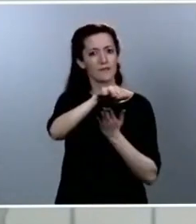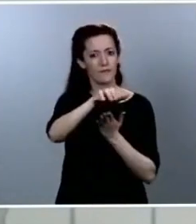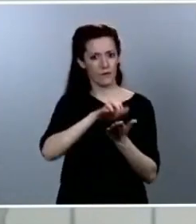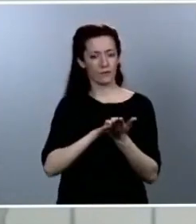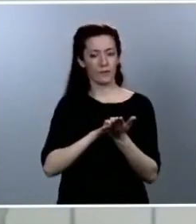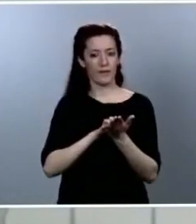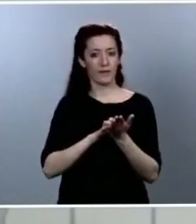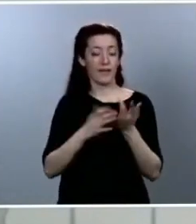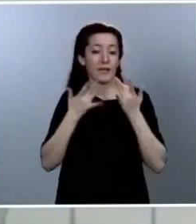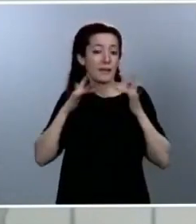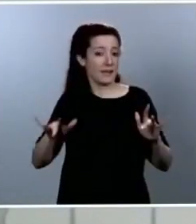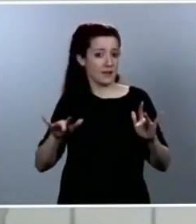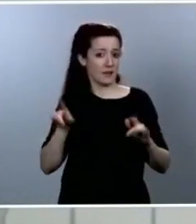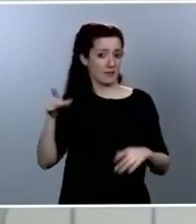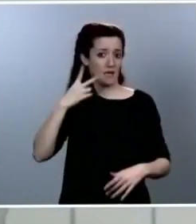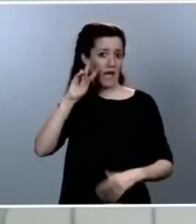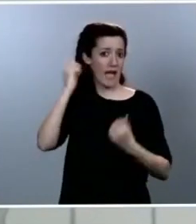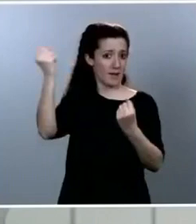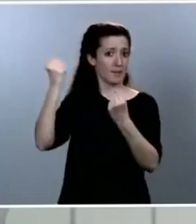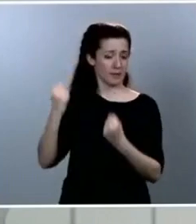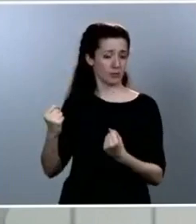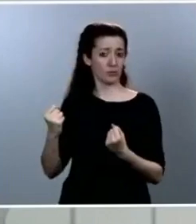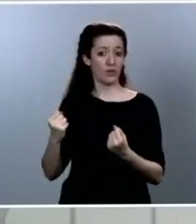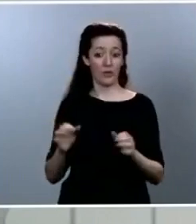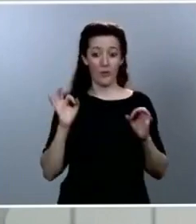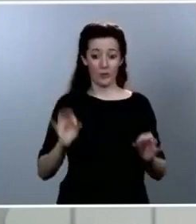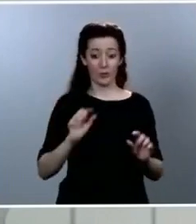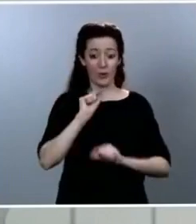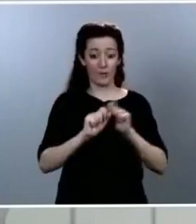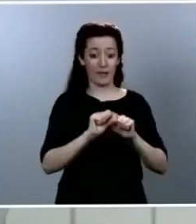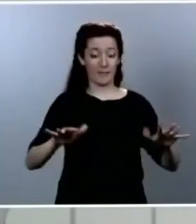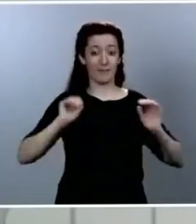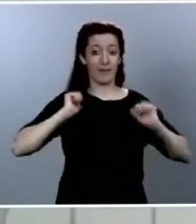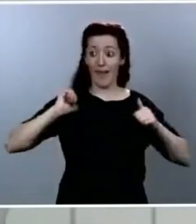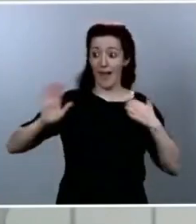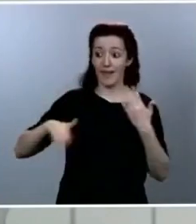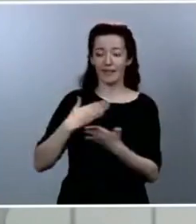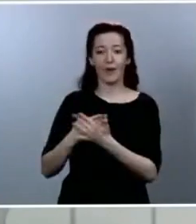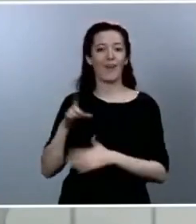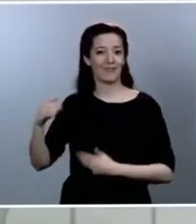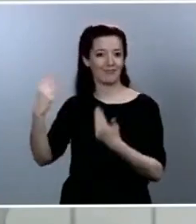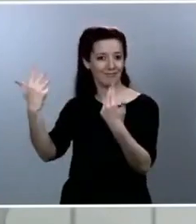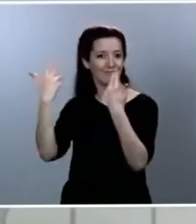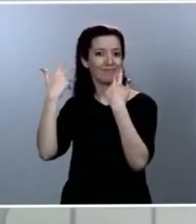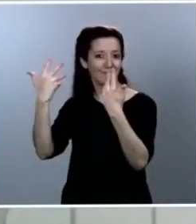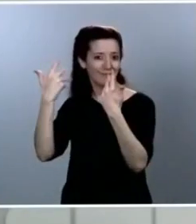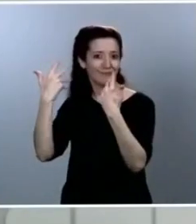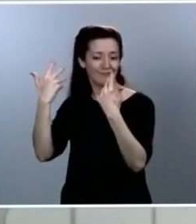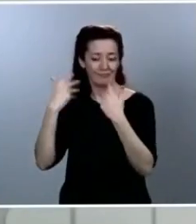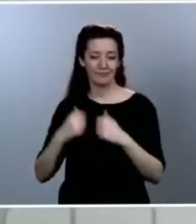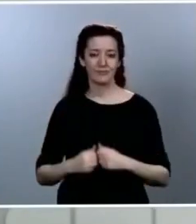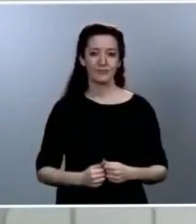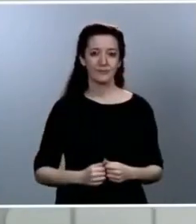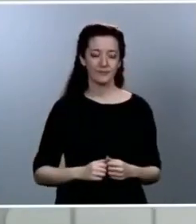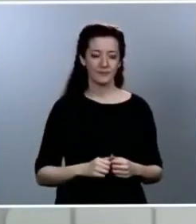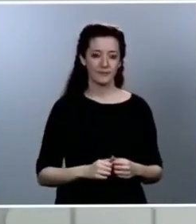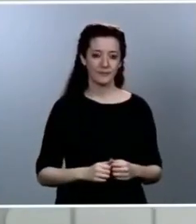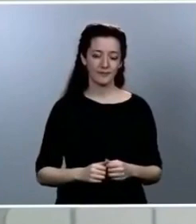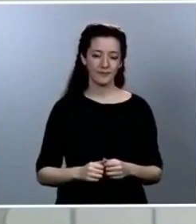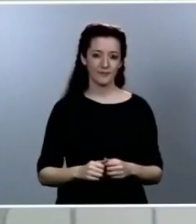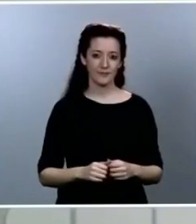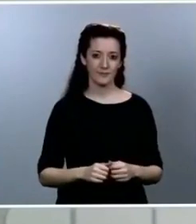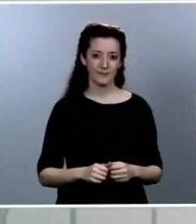vienen asesorándonos desde el inicio de la epidemia. Concluir la desescalada debe conducirnos a esa nueva